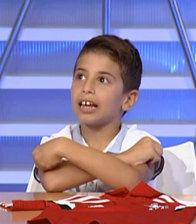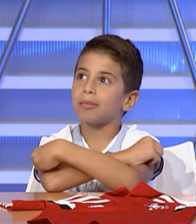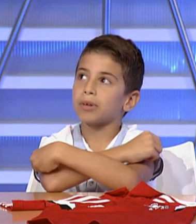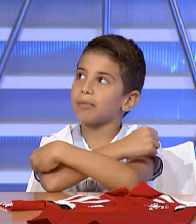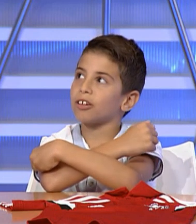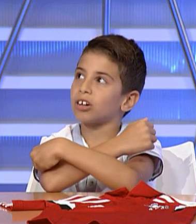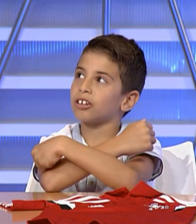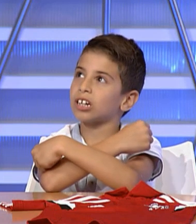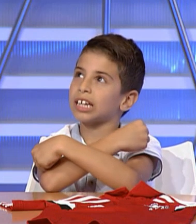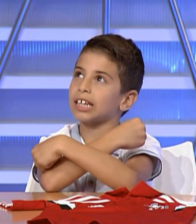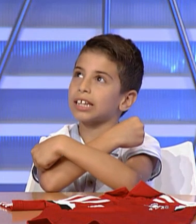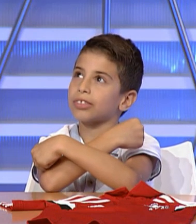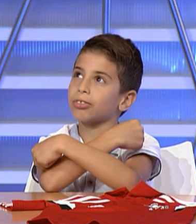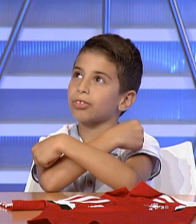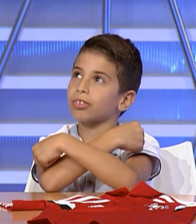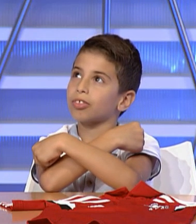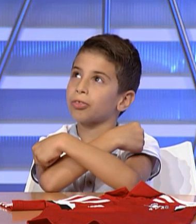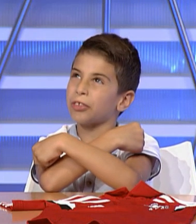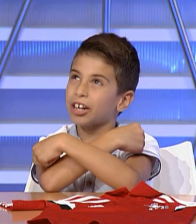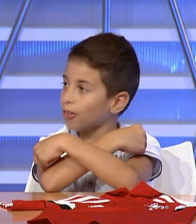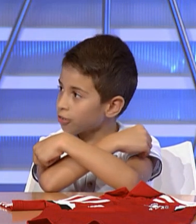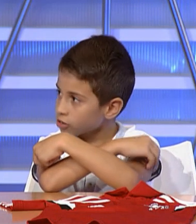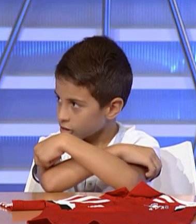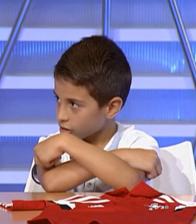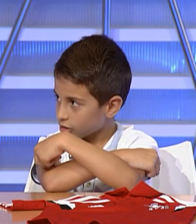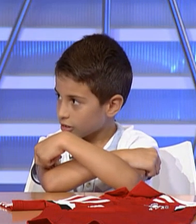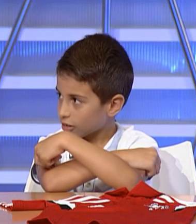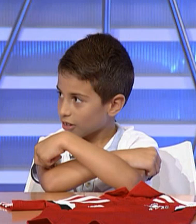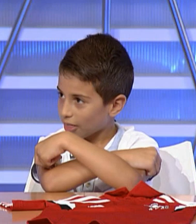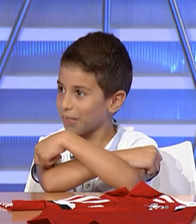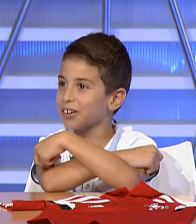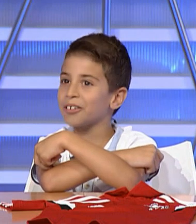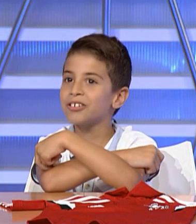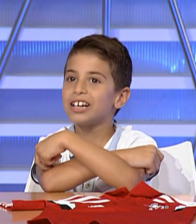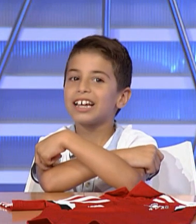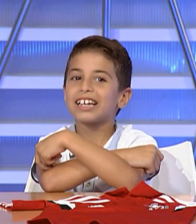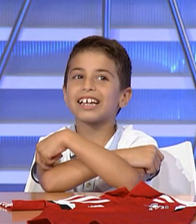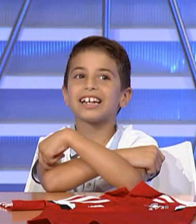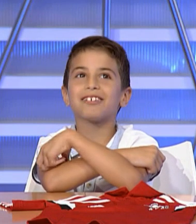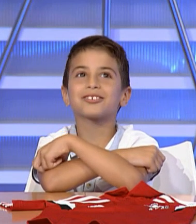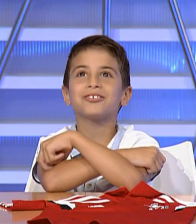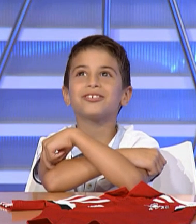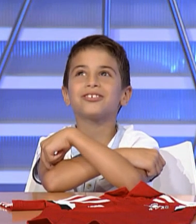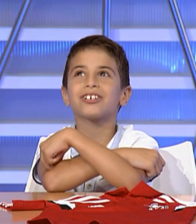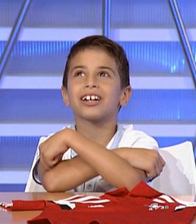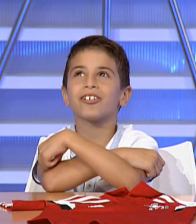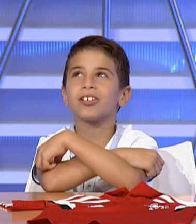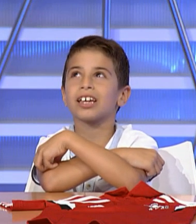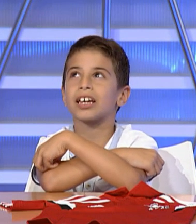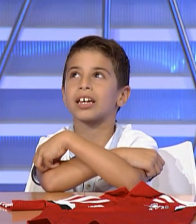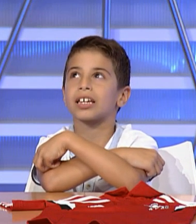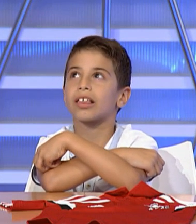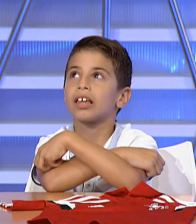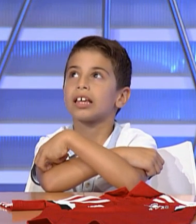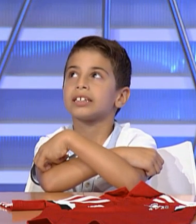En el primero creo que 5-2. ¿Que te lo sabes de memoria? 5-2. Y en el otro creo